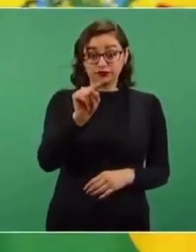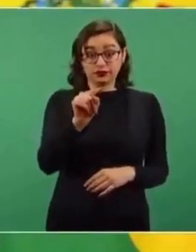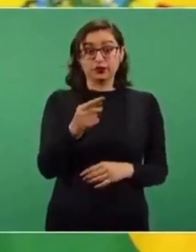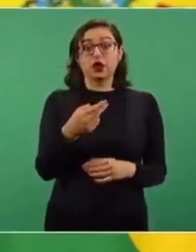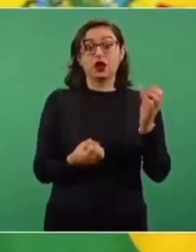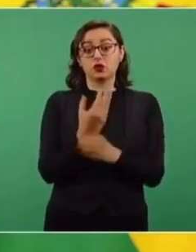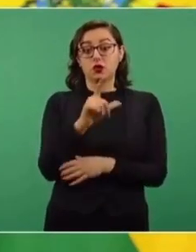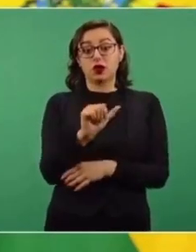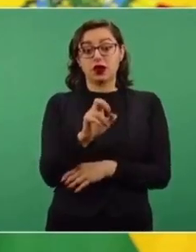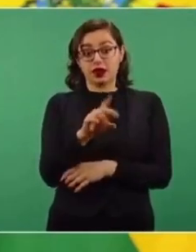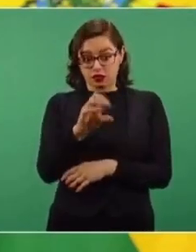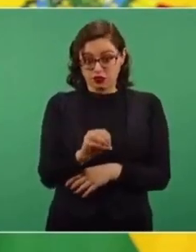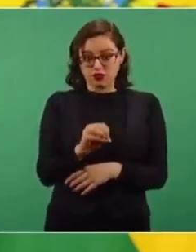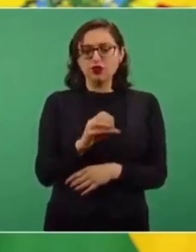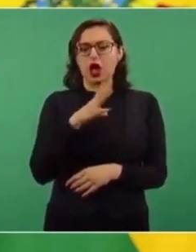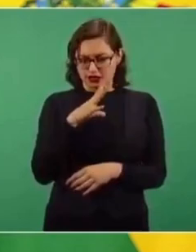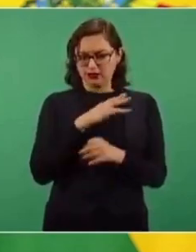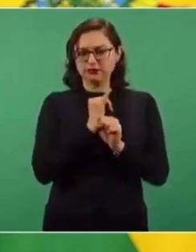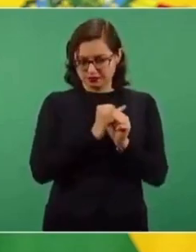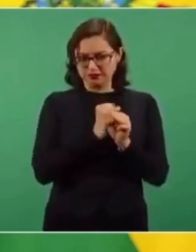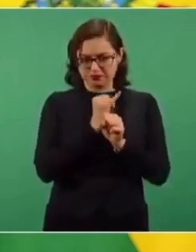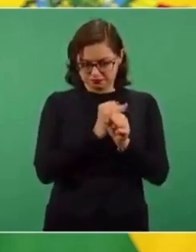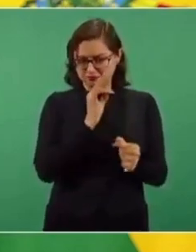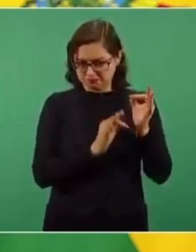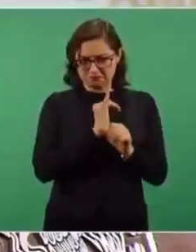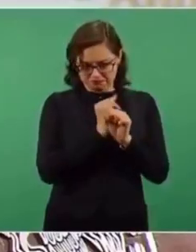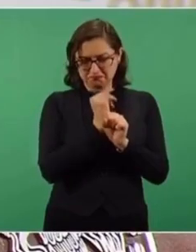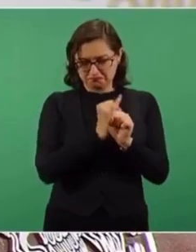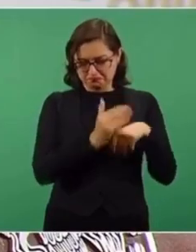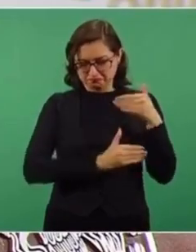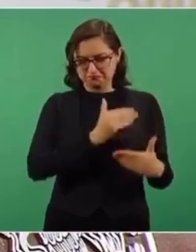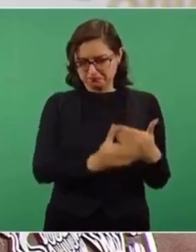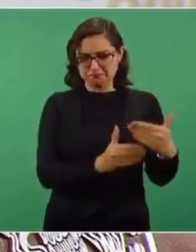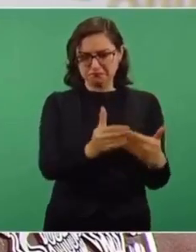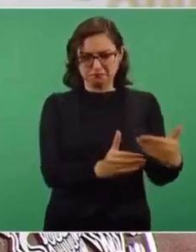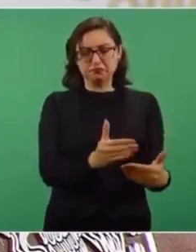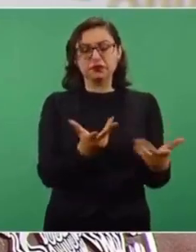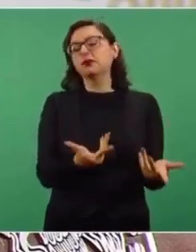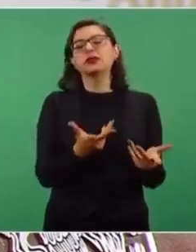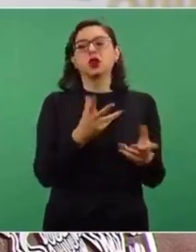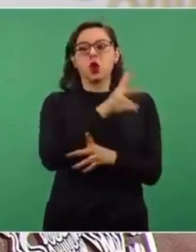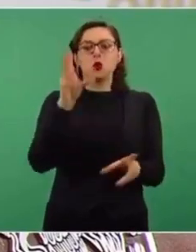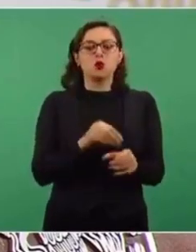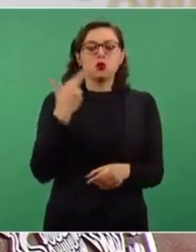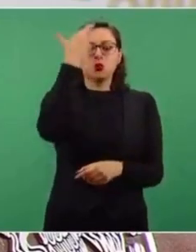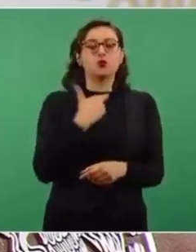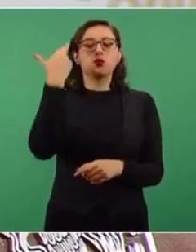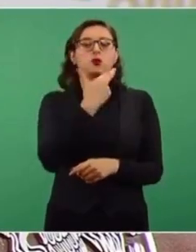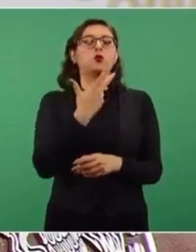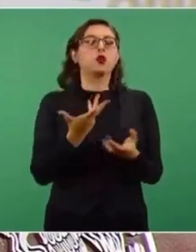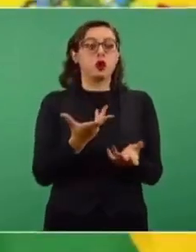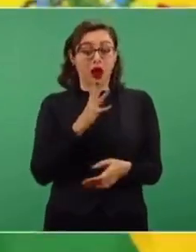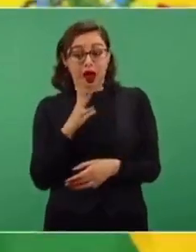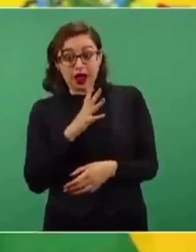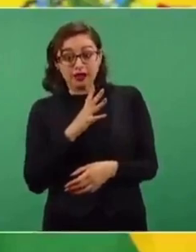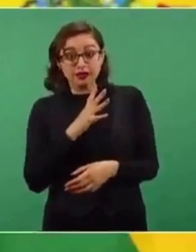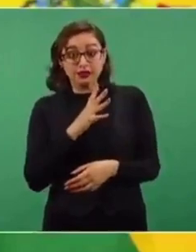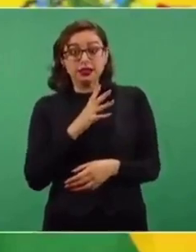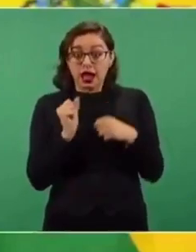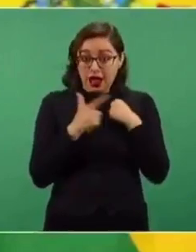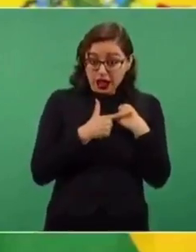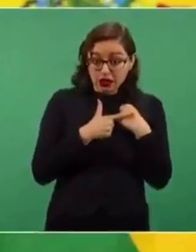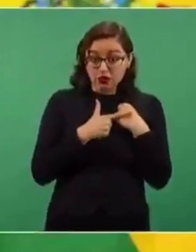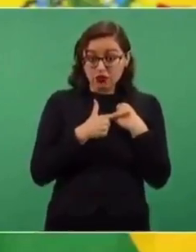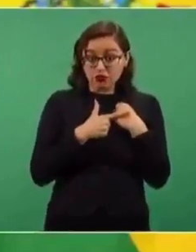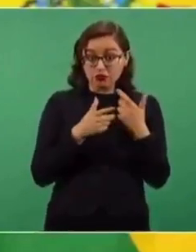Laredo, está en una investigación, se está tratando y se está revisando para ver si hubo un